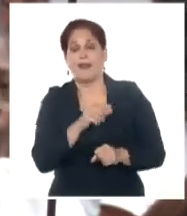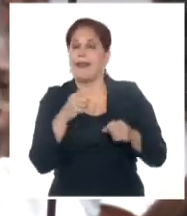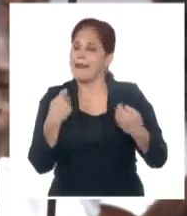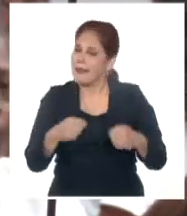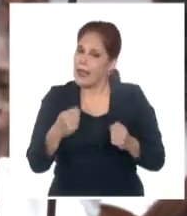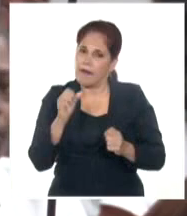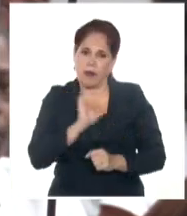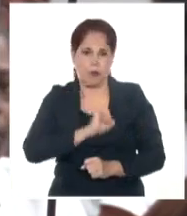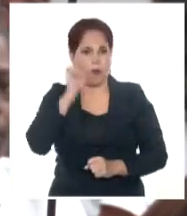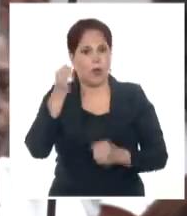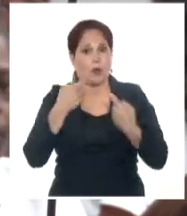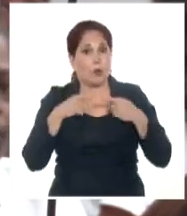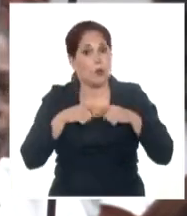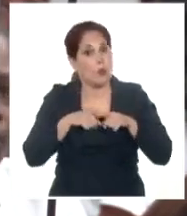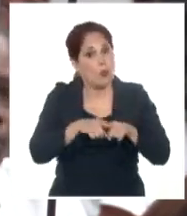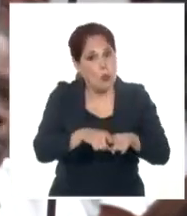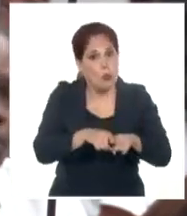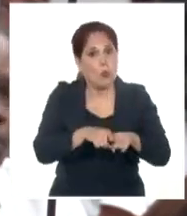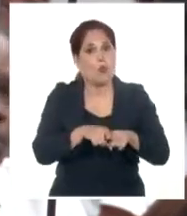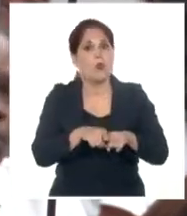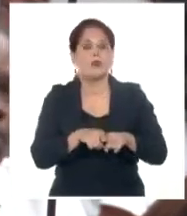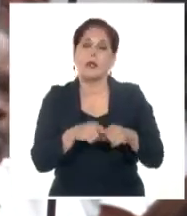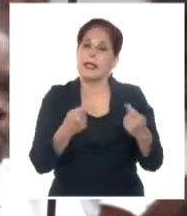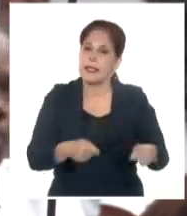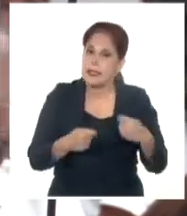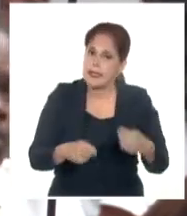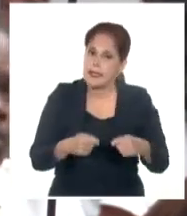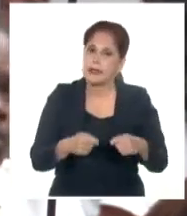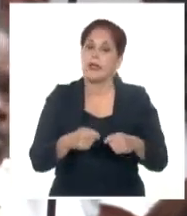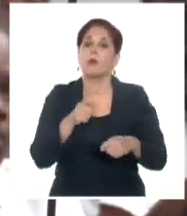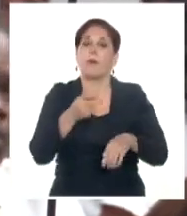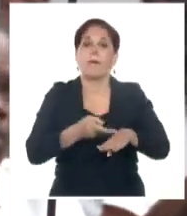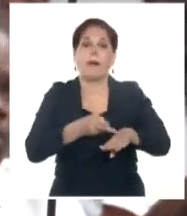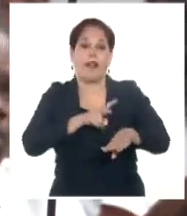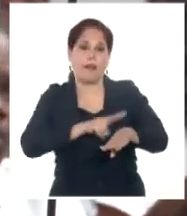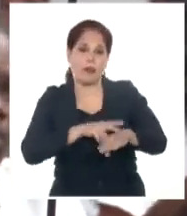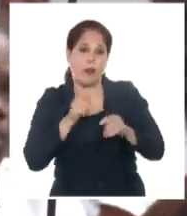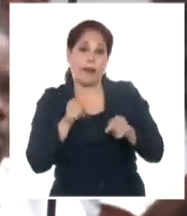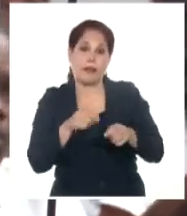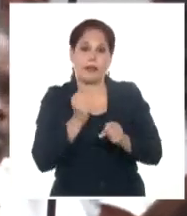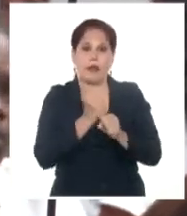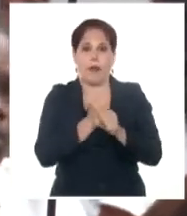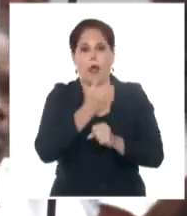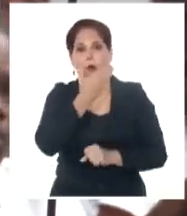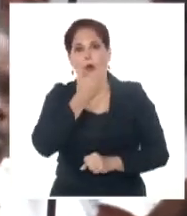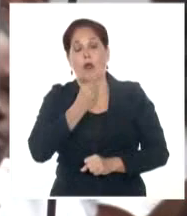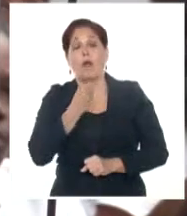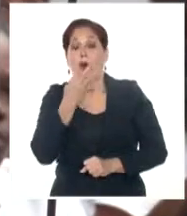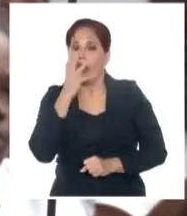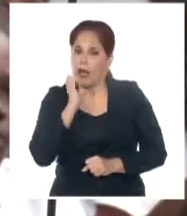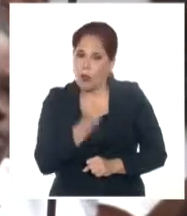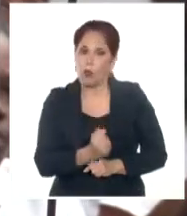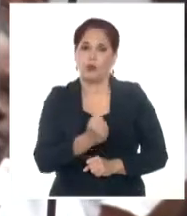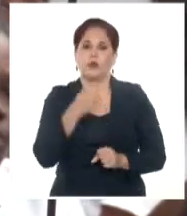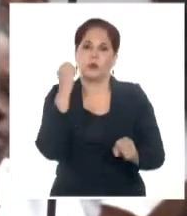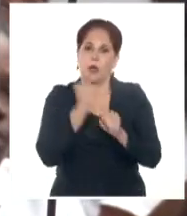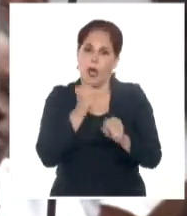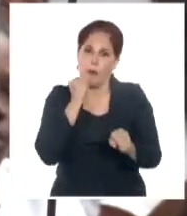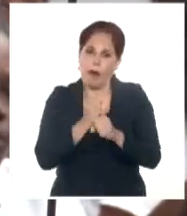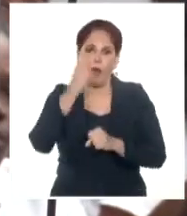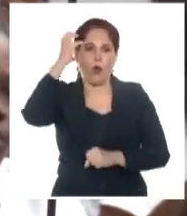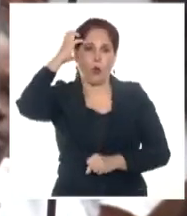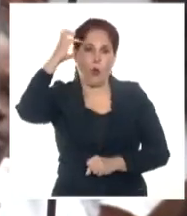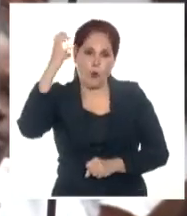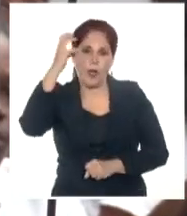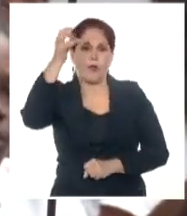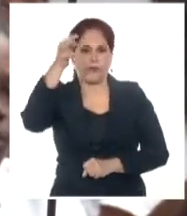acompañarlos, estar con ellos, insistirles, estar desde la prevención del municipio, trabajar con los jóvenes para que quieran incorporarse al empleo y trabajar